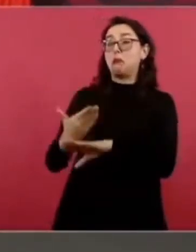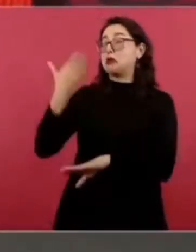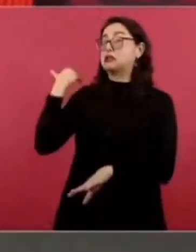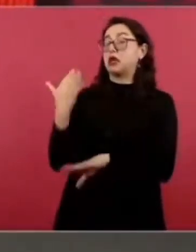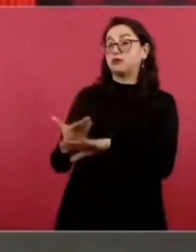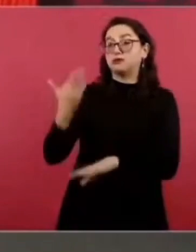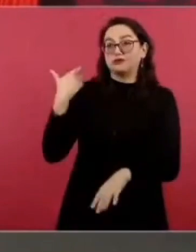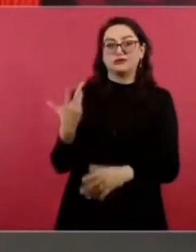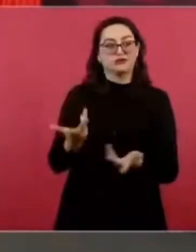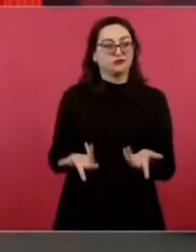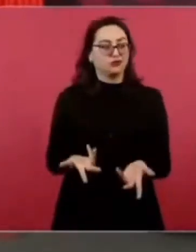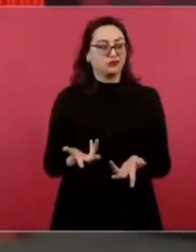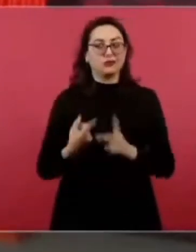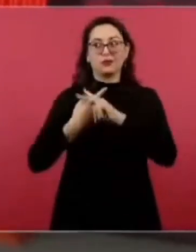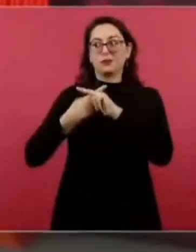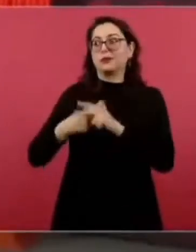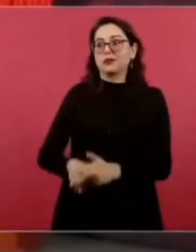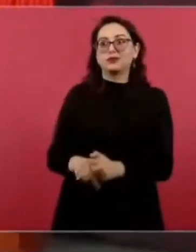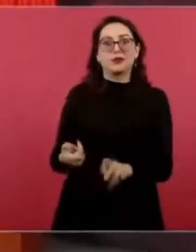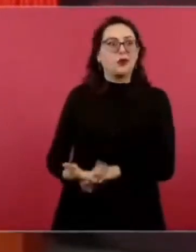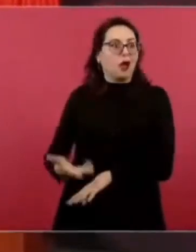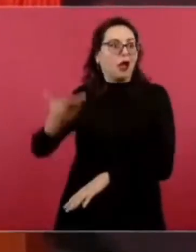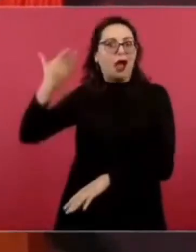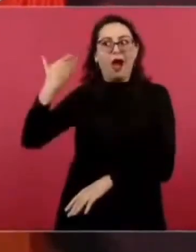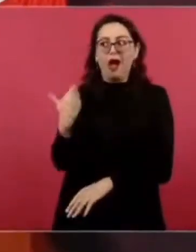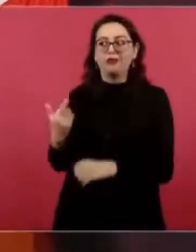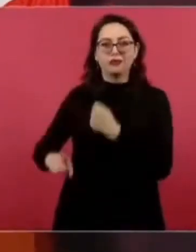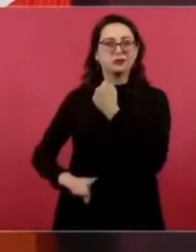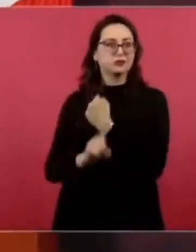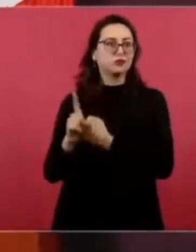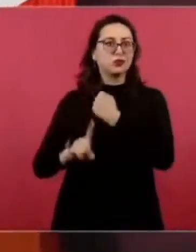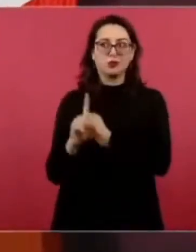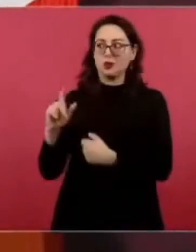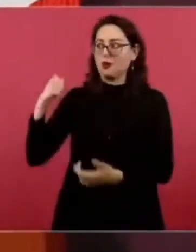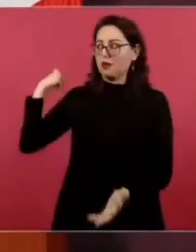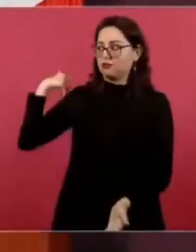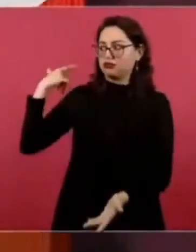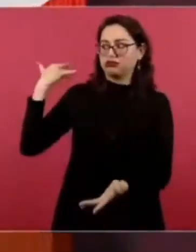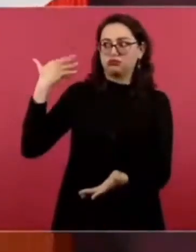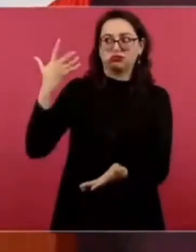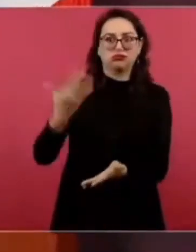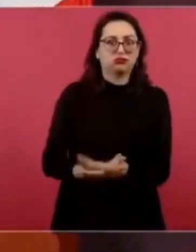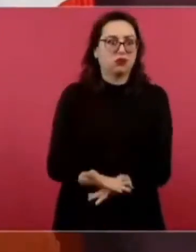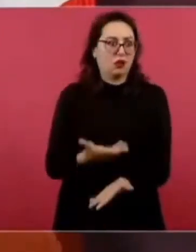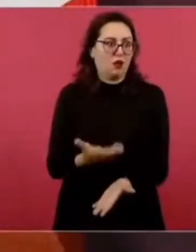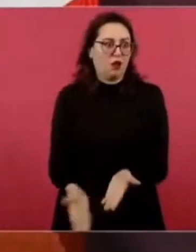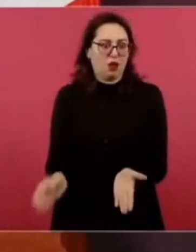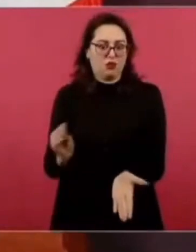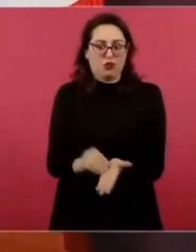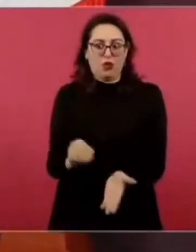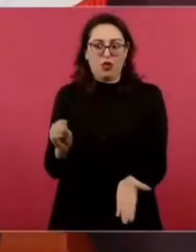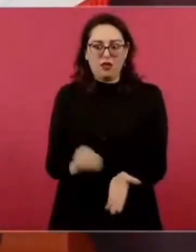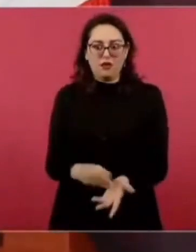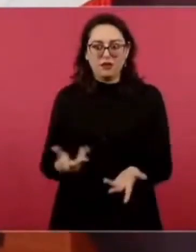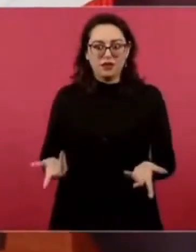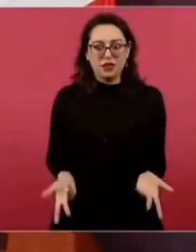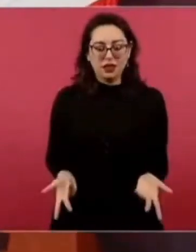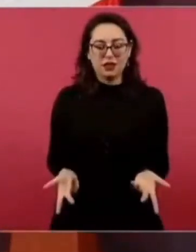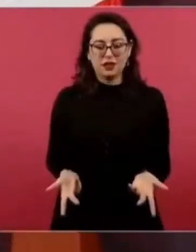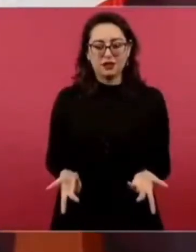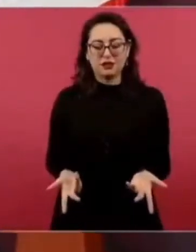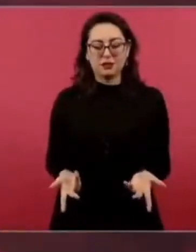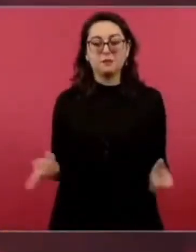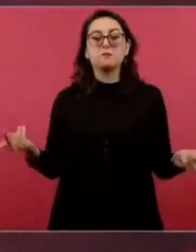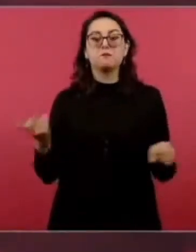el que Salinas privatizó altos hornos de